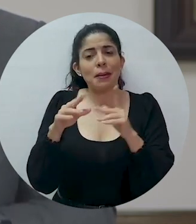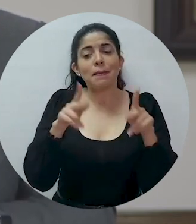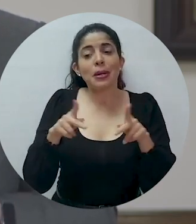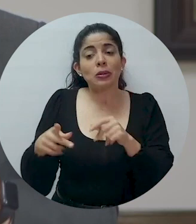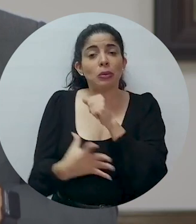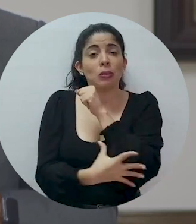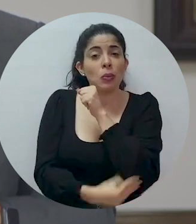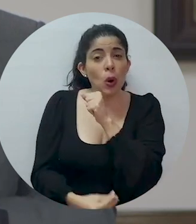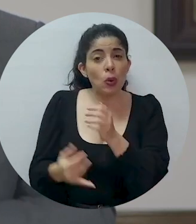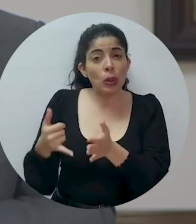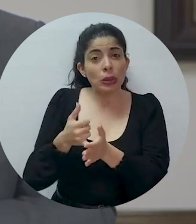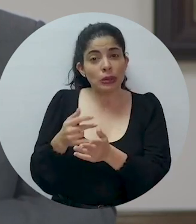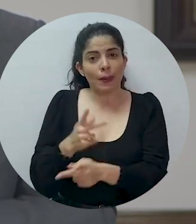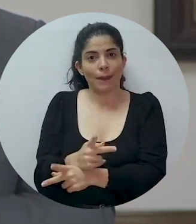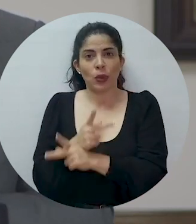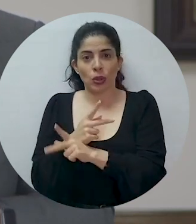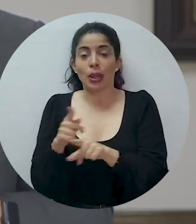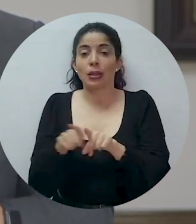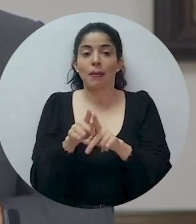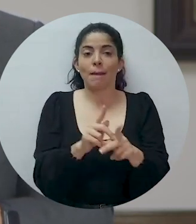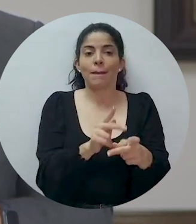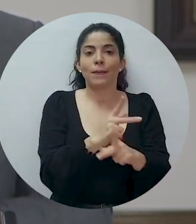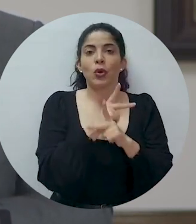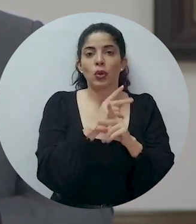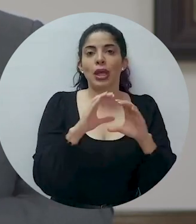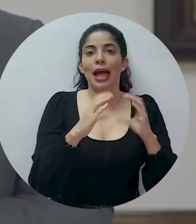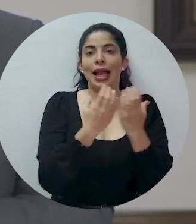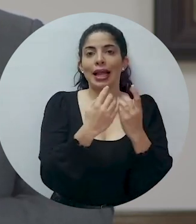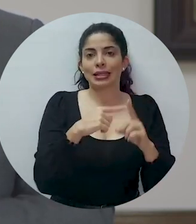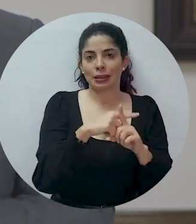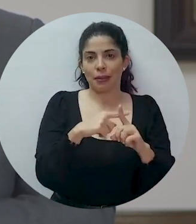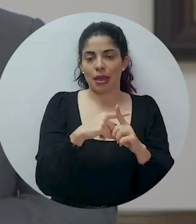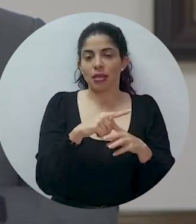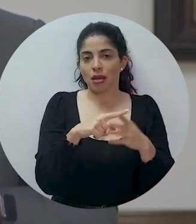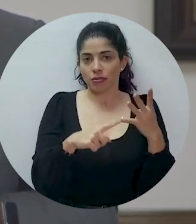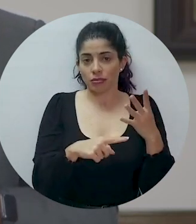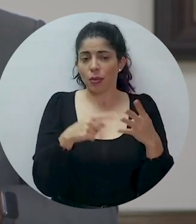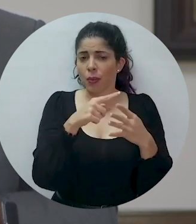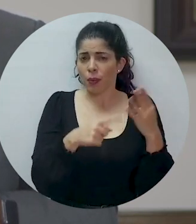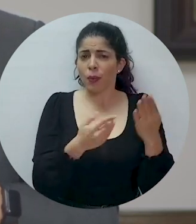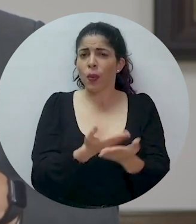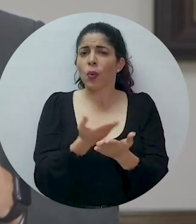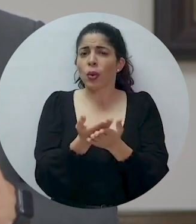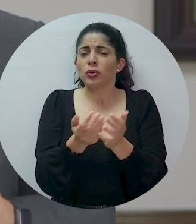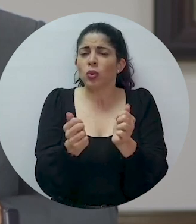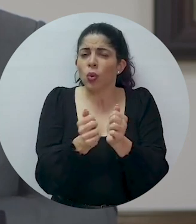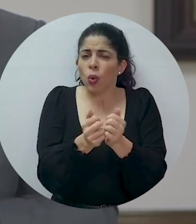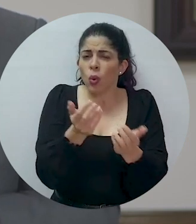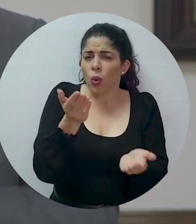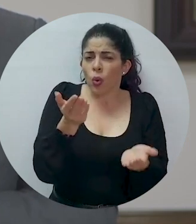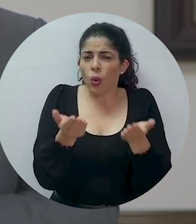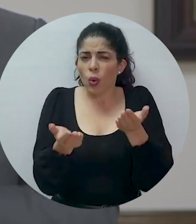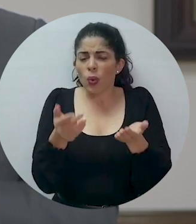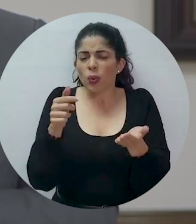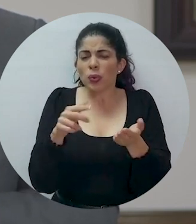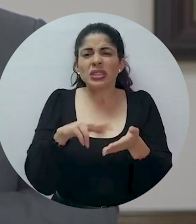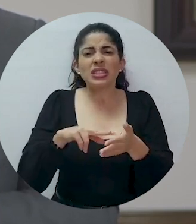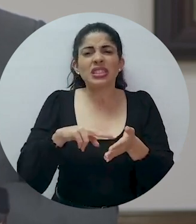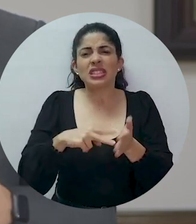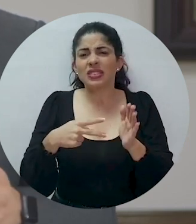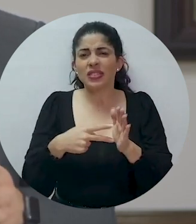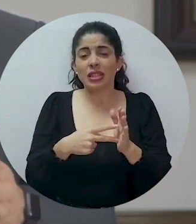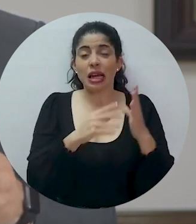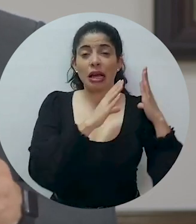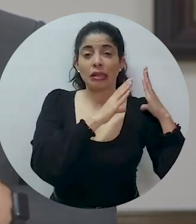pobres y vulnerables, así como a la clase media. Una propuesta balanceada quiere decir